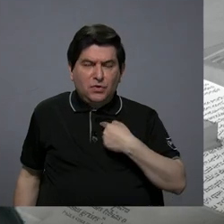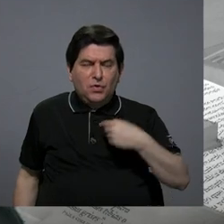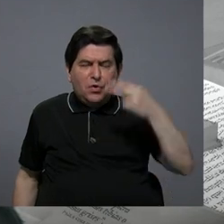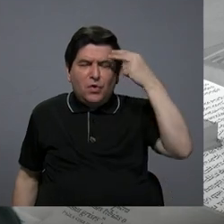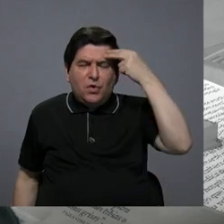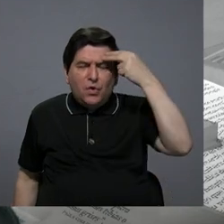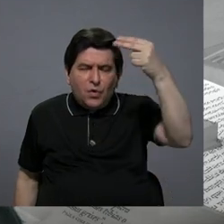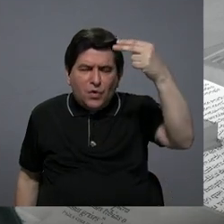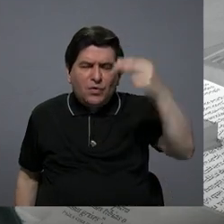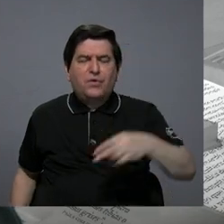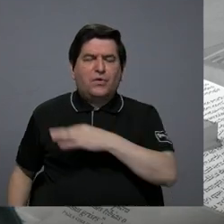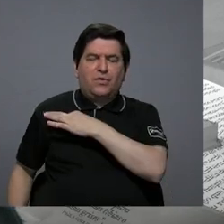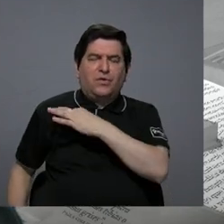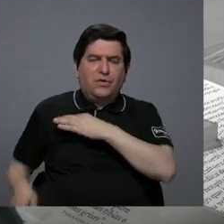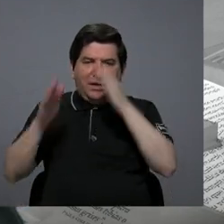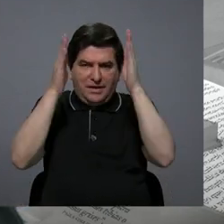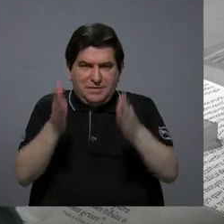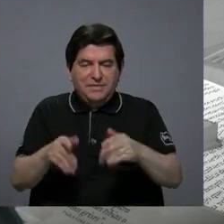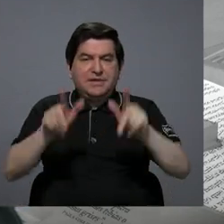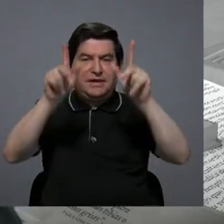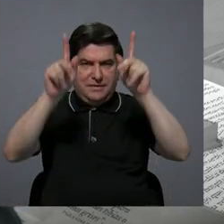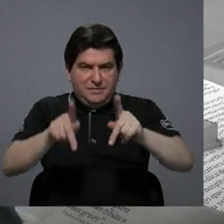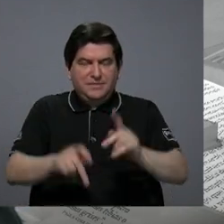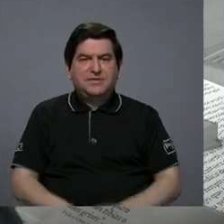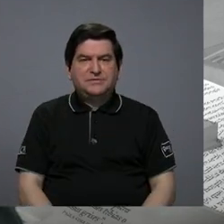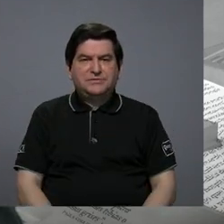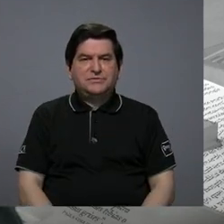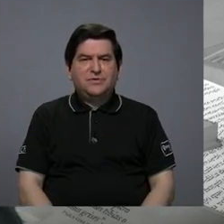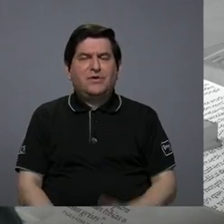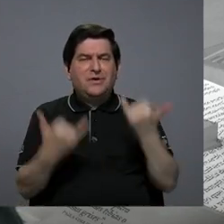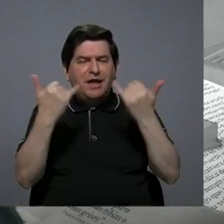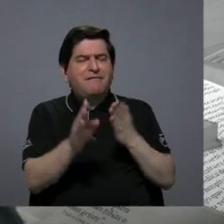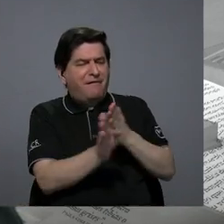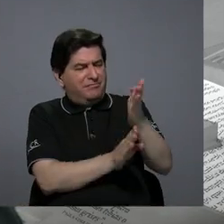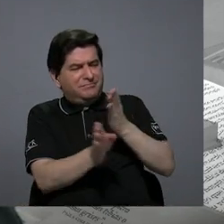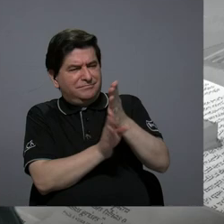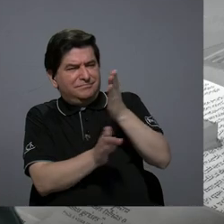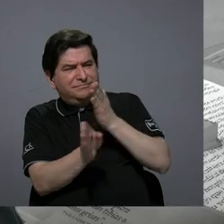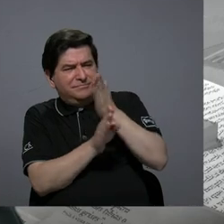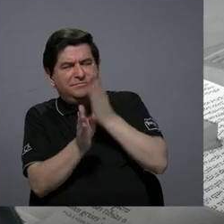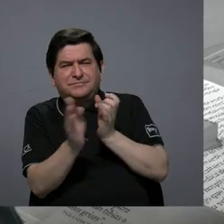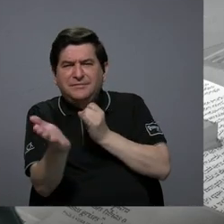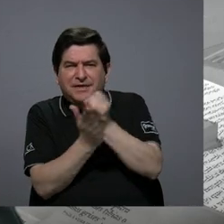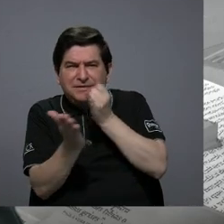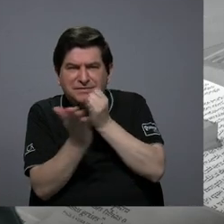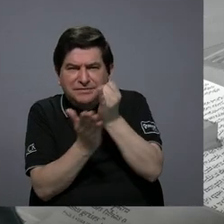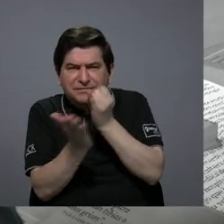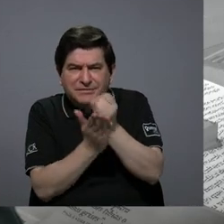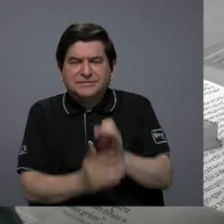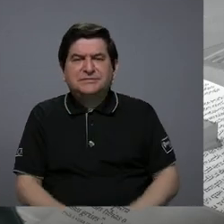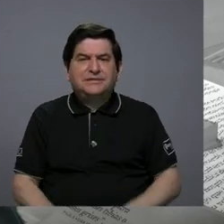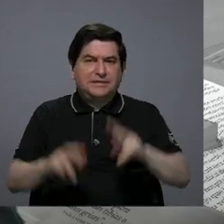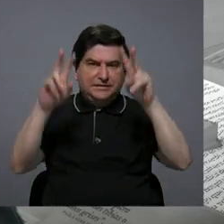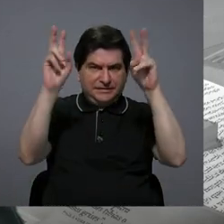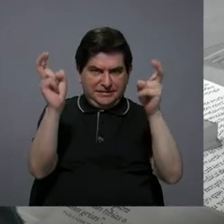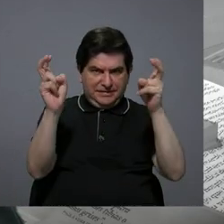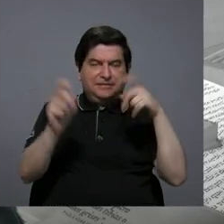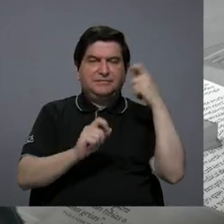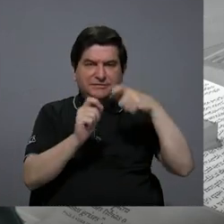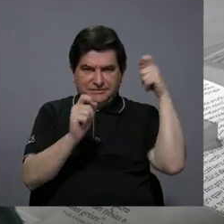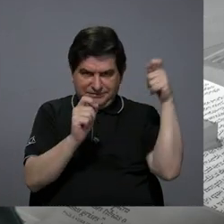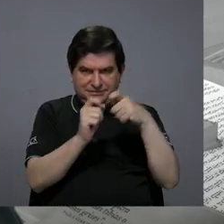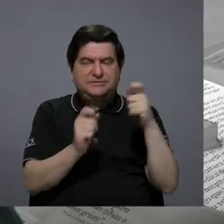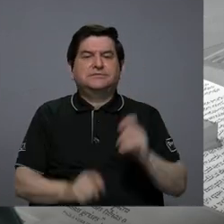honor la invitada que tenemos, es una persona de una larga trayectoria investigando en este tema